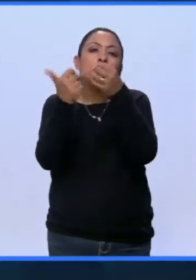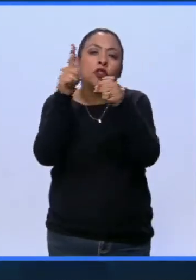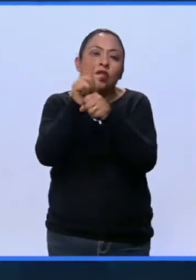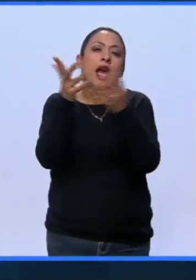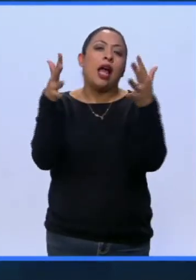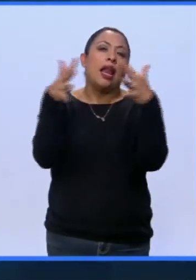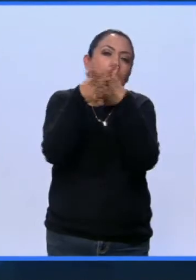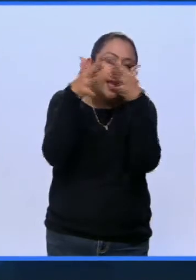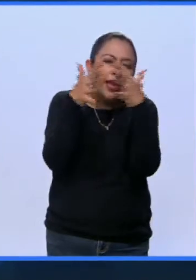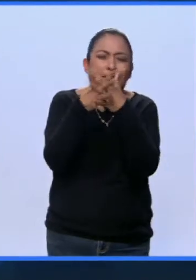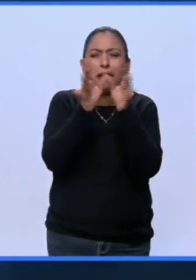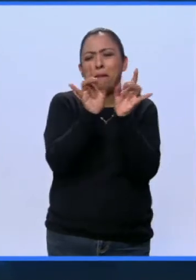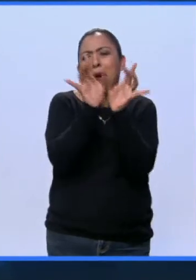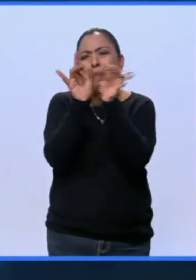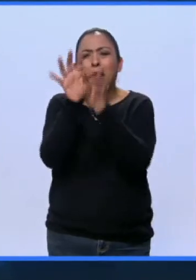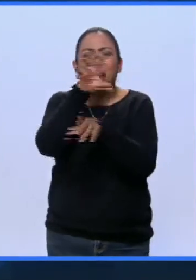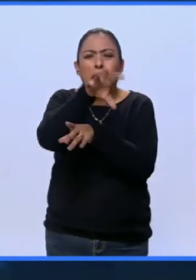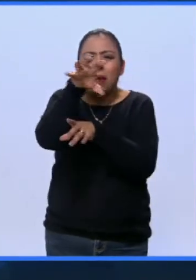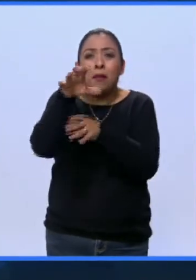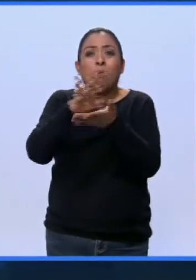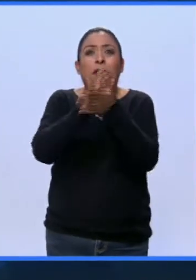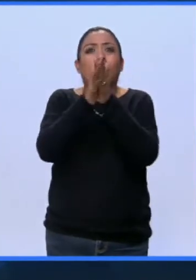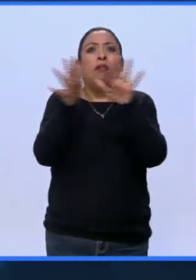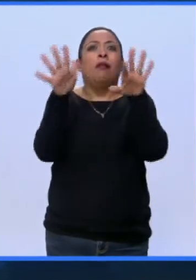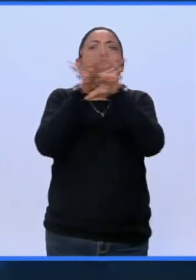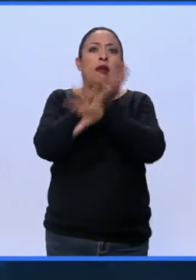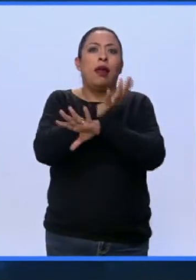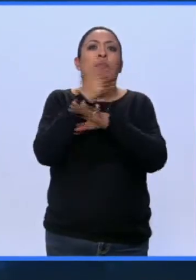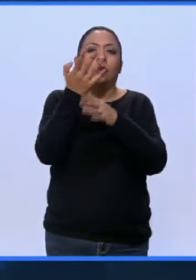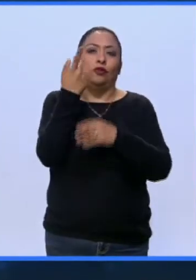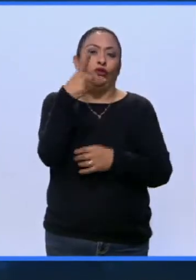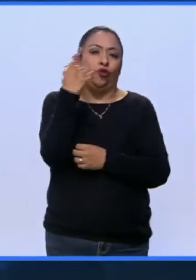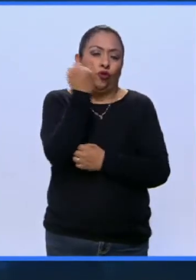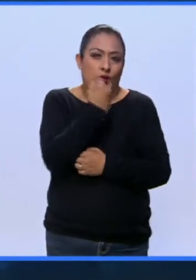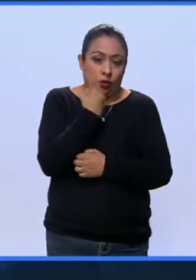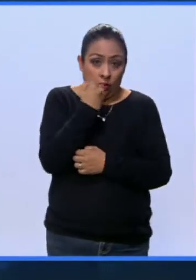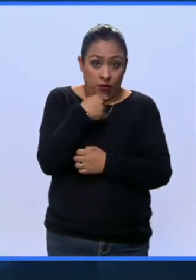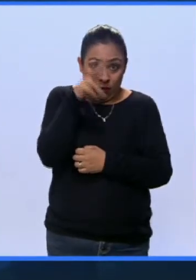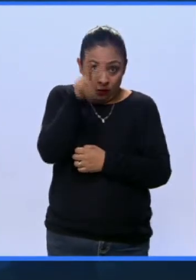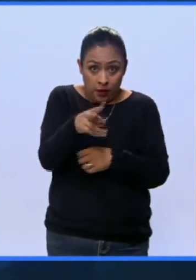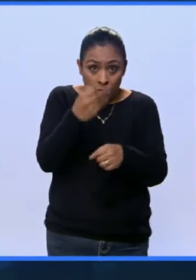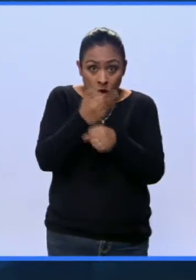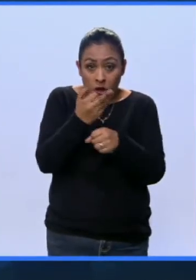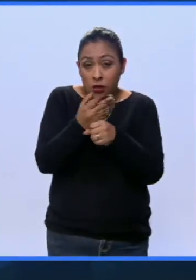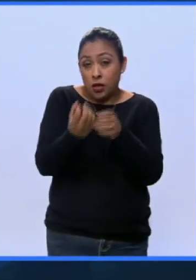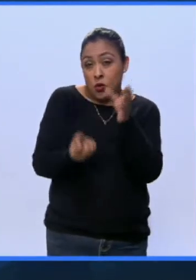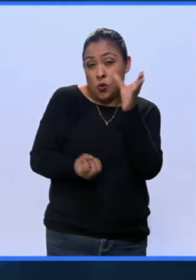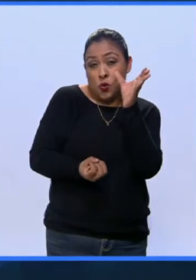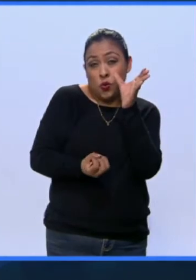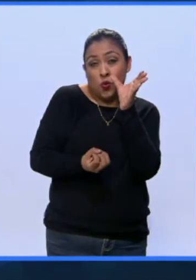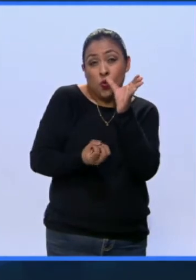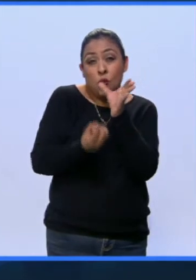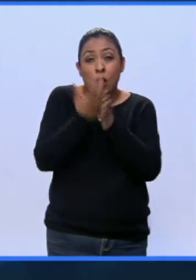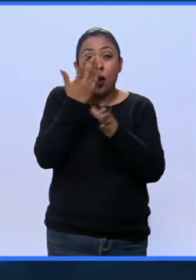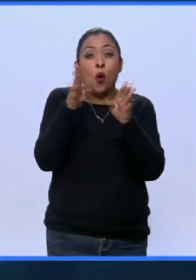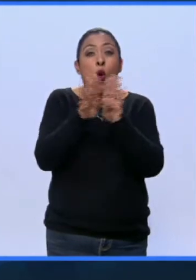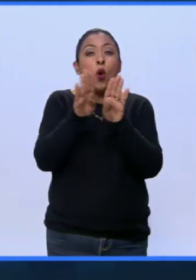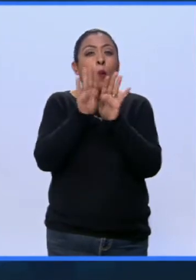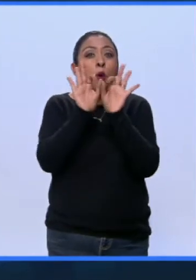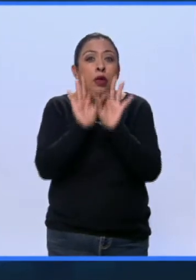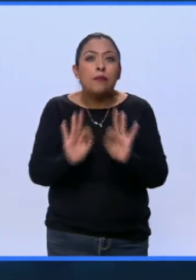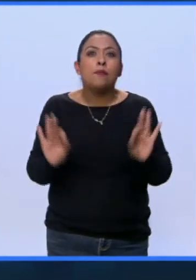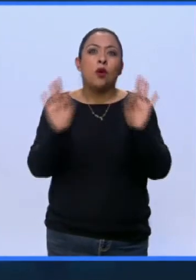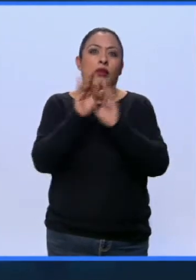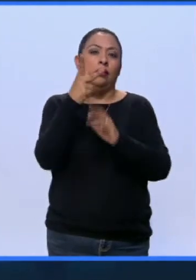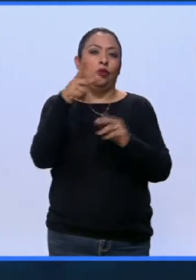guerras, de todo. Cómo ha ido creciendo este lenguaje y se está volviendo en el nuevo Gutenberg de la humanidad. De alguna